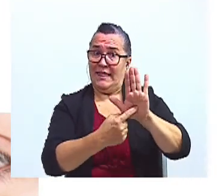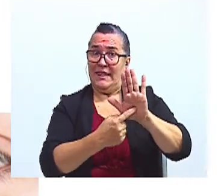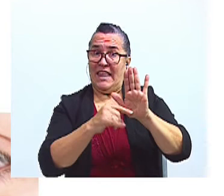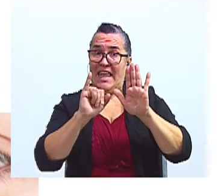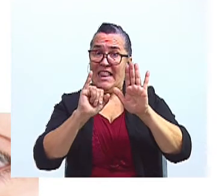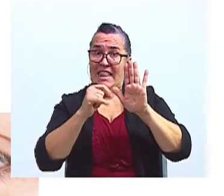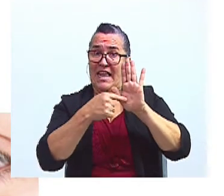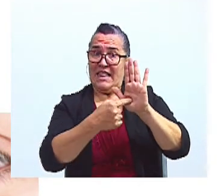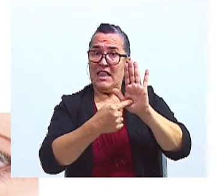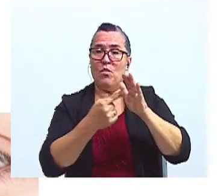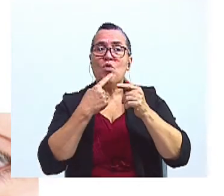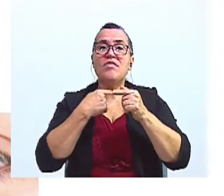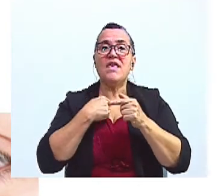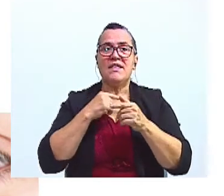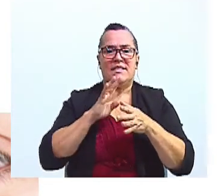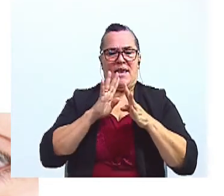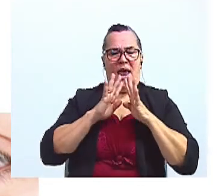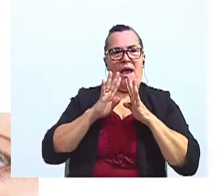decir un hecho real.